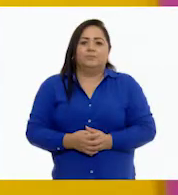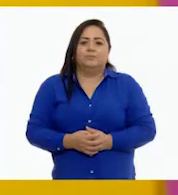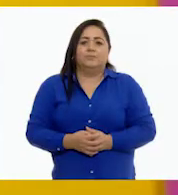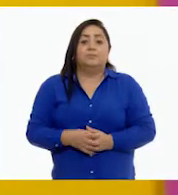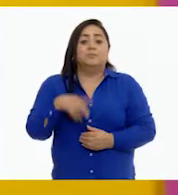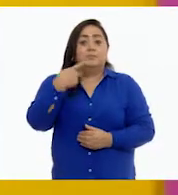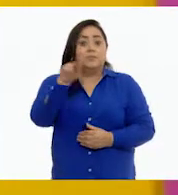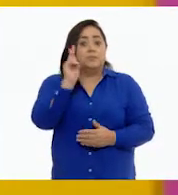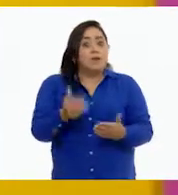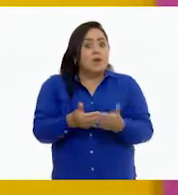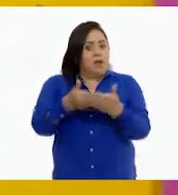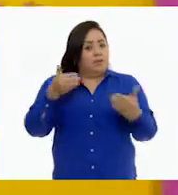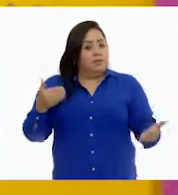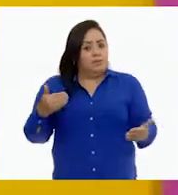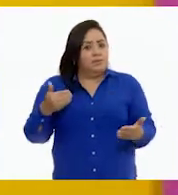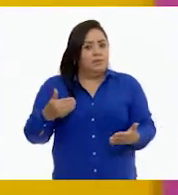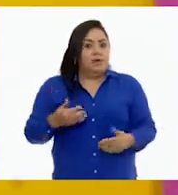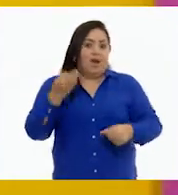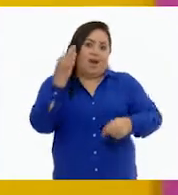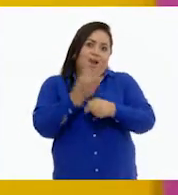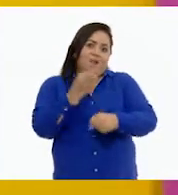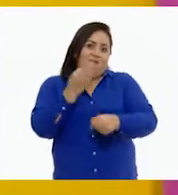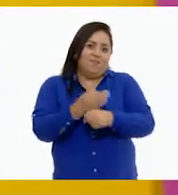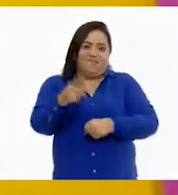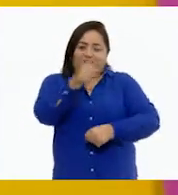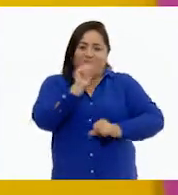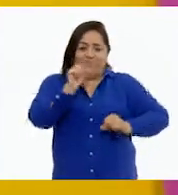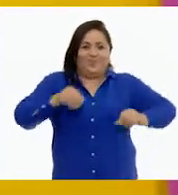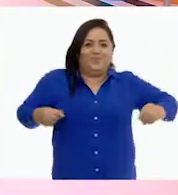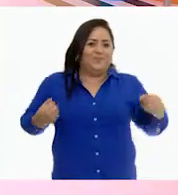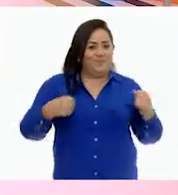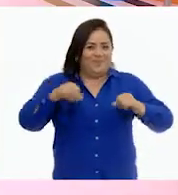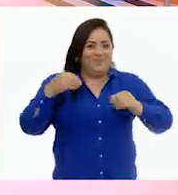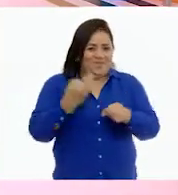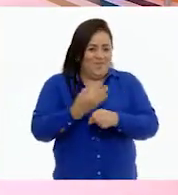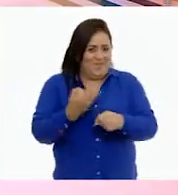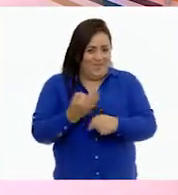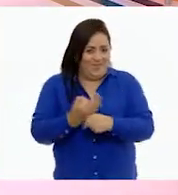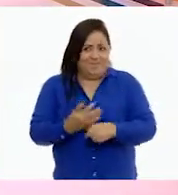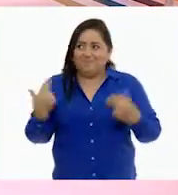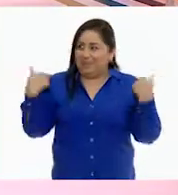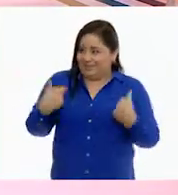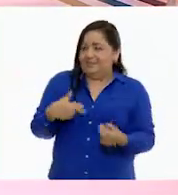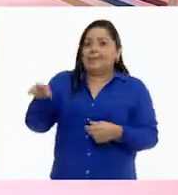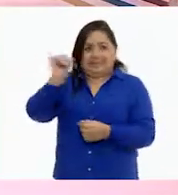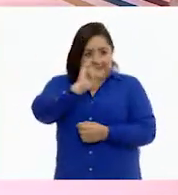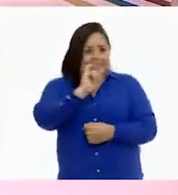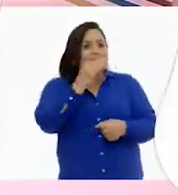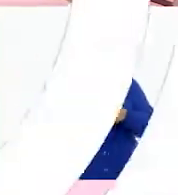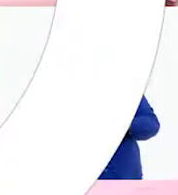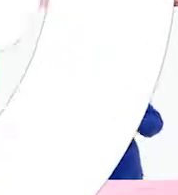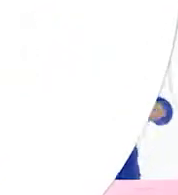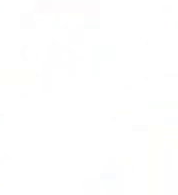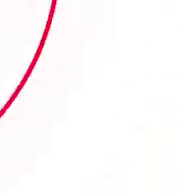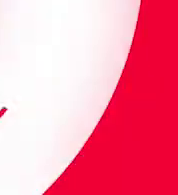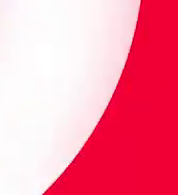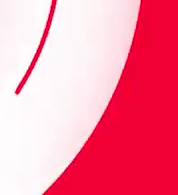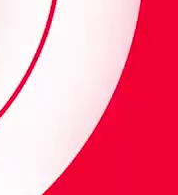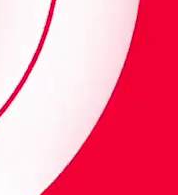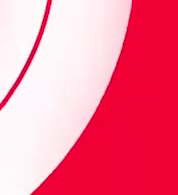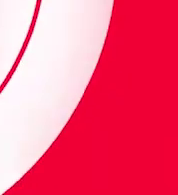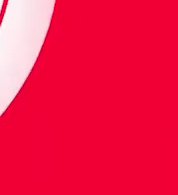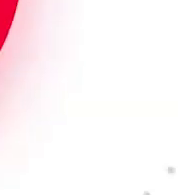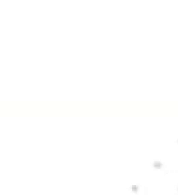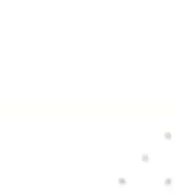Pero antes, llegó el momento de movernos un poco. Vamos a movernos, maestra. Vamos a movernos. Hay que movernos. piernas.